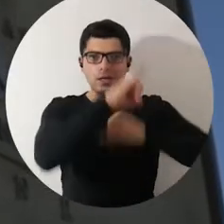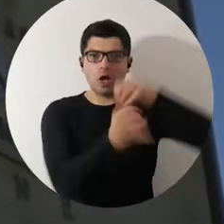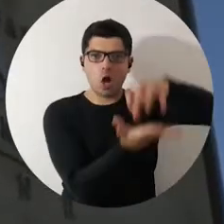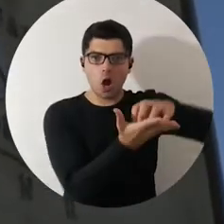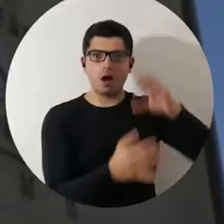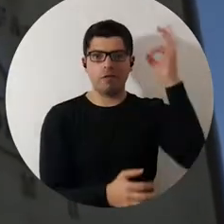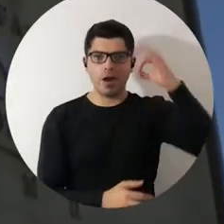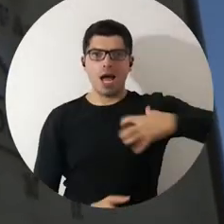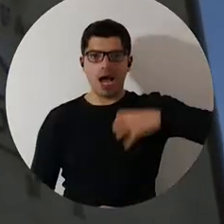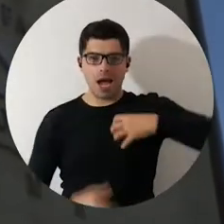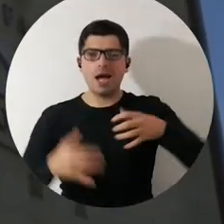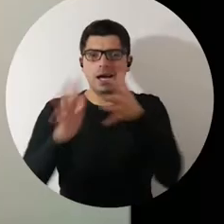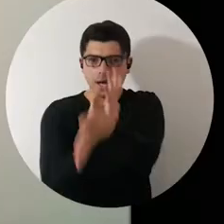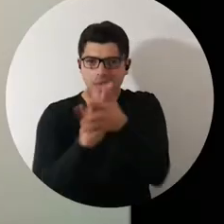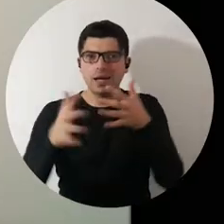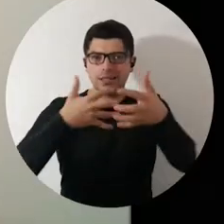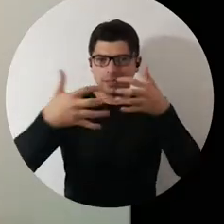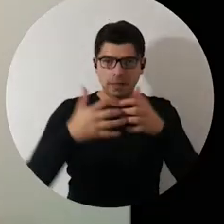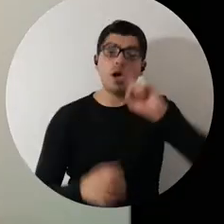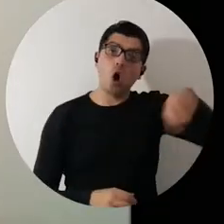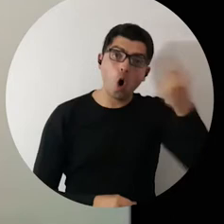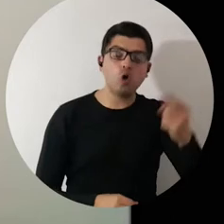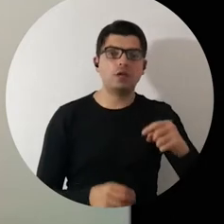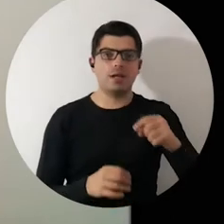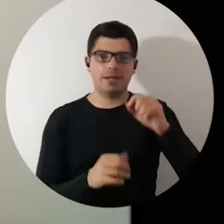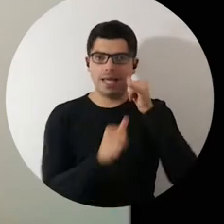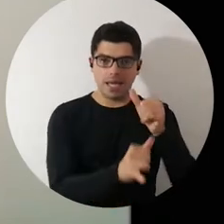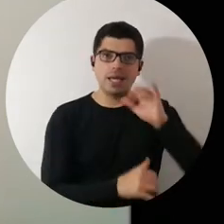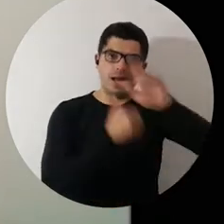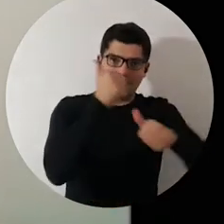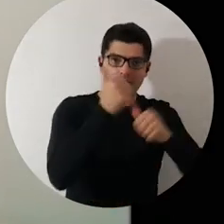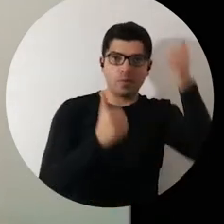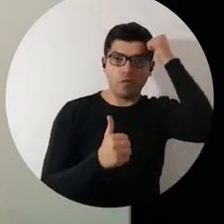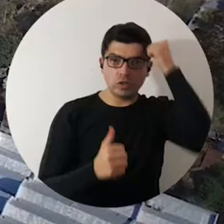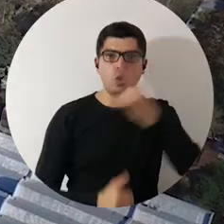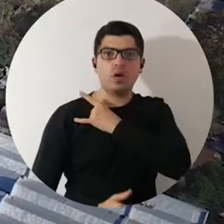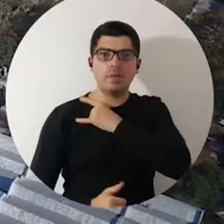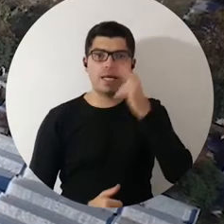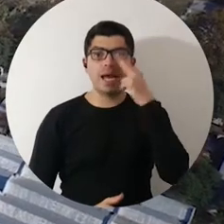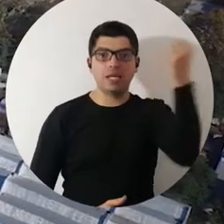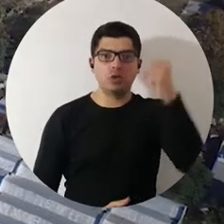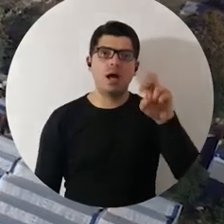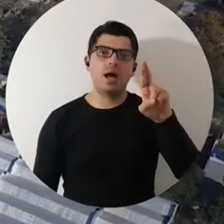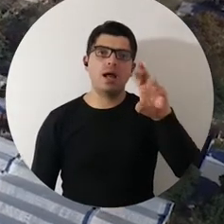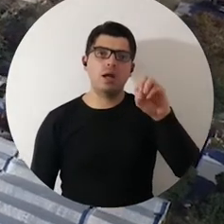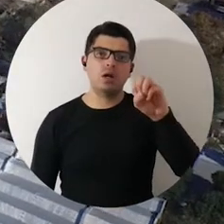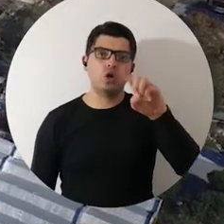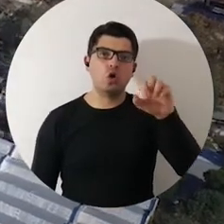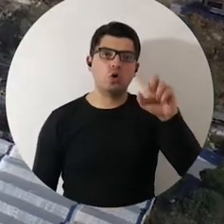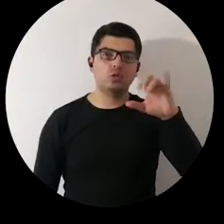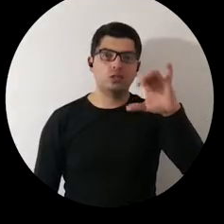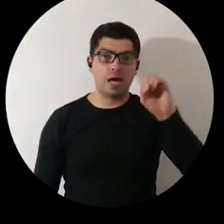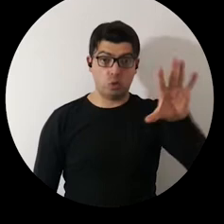Ciencias de la Información y Sistemas y la ingeniera Mariana Bergonzi, profesora auxiliar de la Universidad Nacional del Rosario de Argentina,